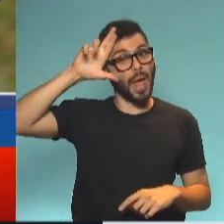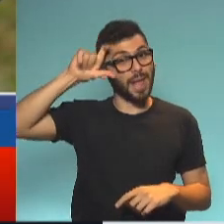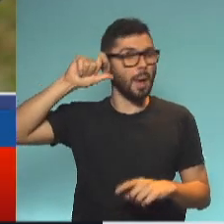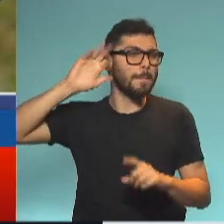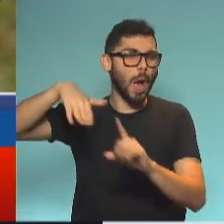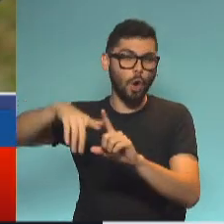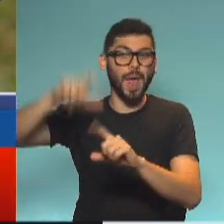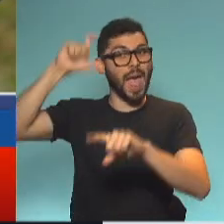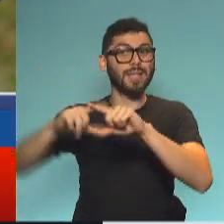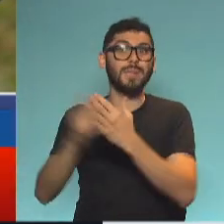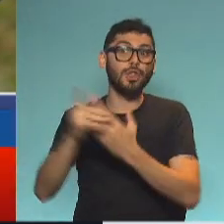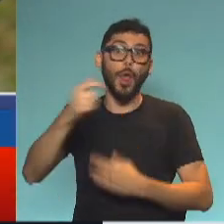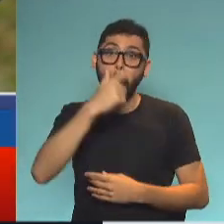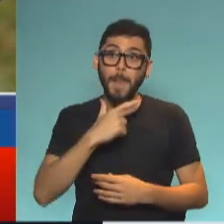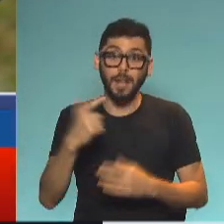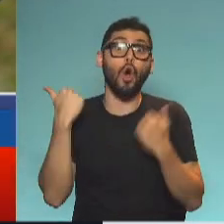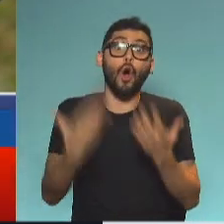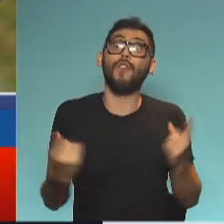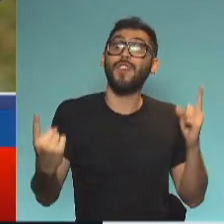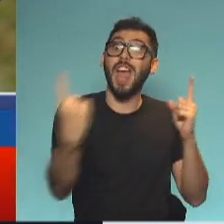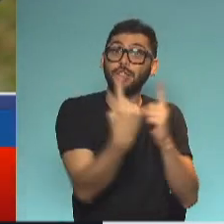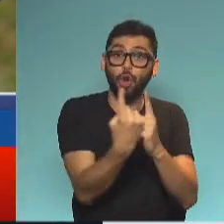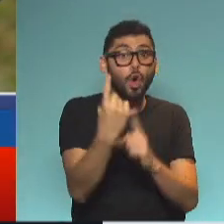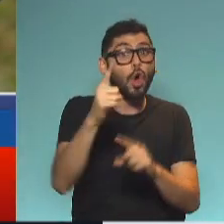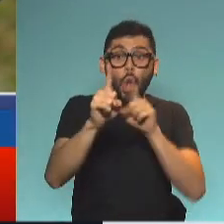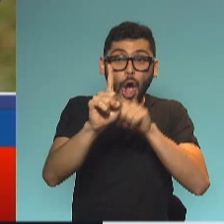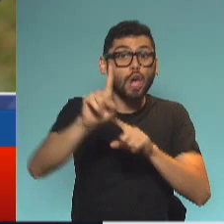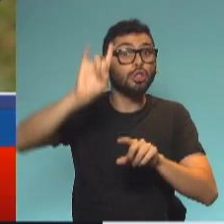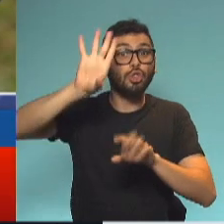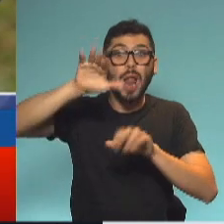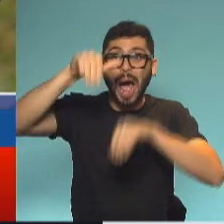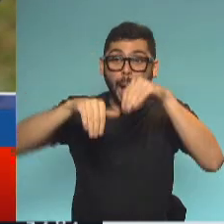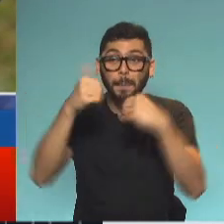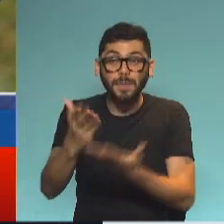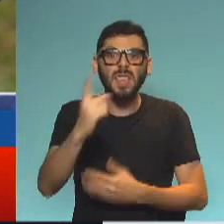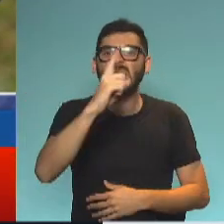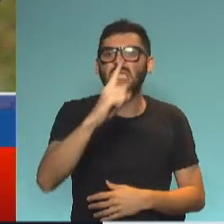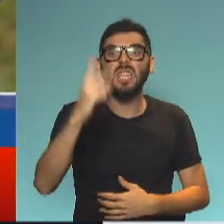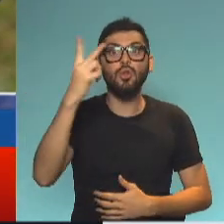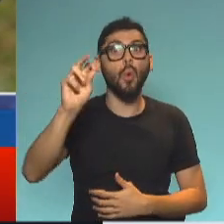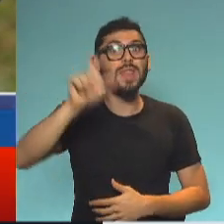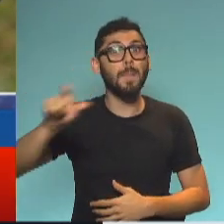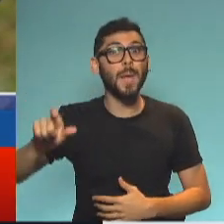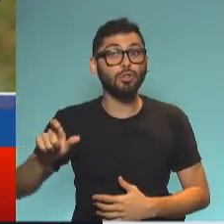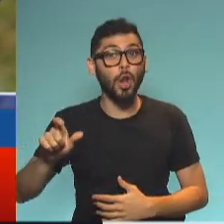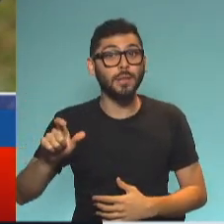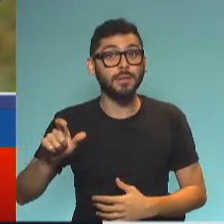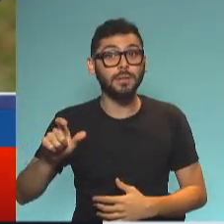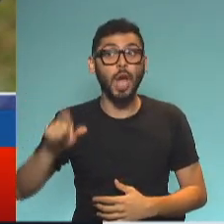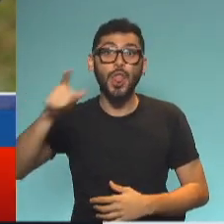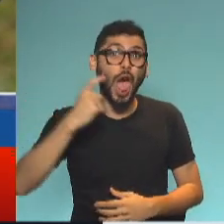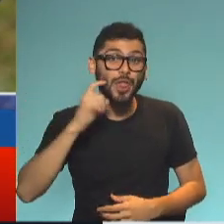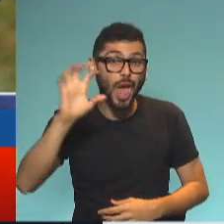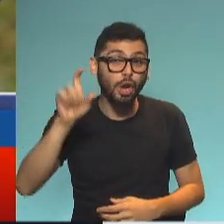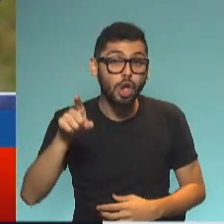ex ministro Macrista, iba de candidato, votaron solamente 120 personas. Eso es para que nos damos una